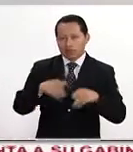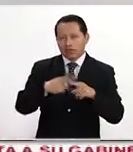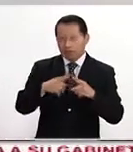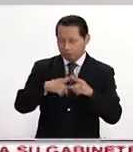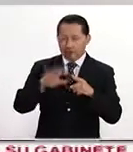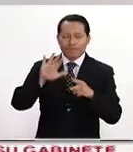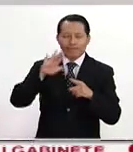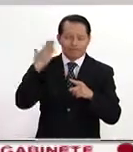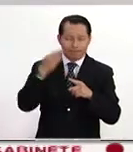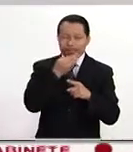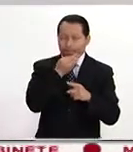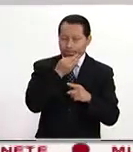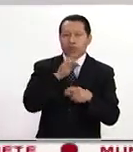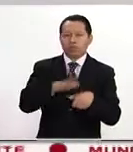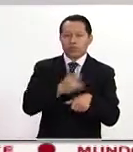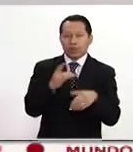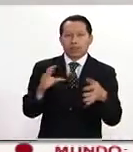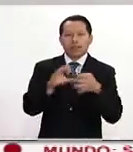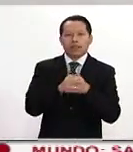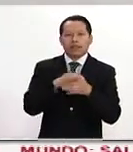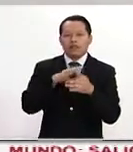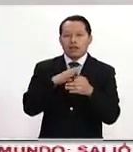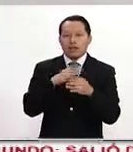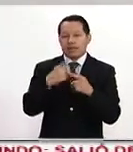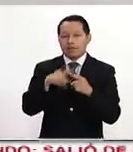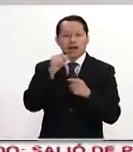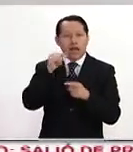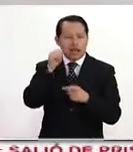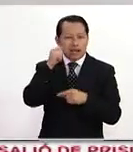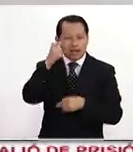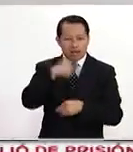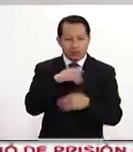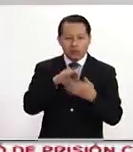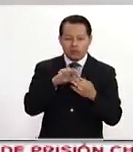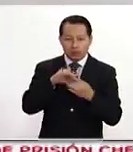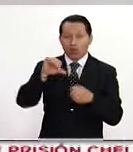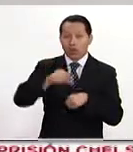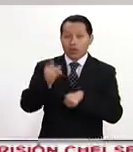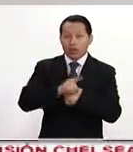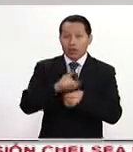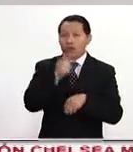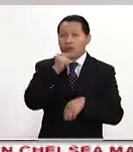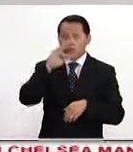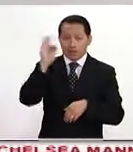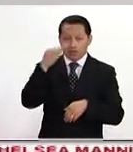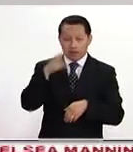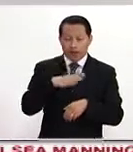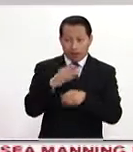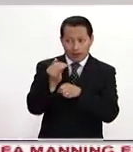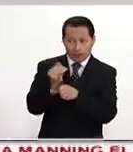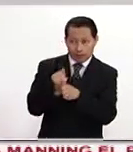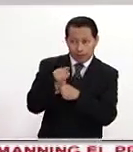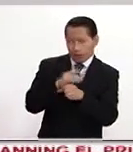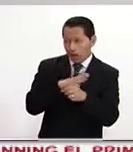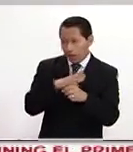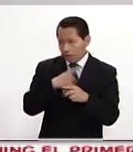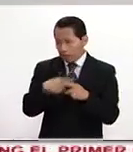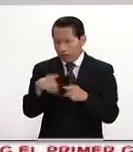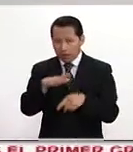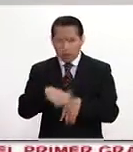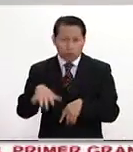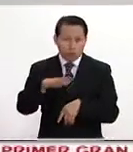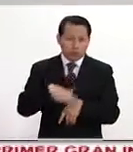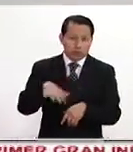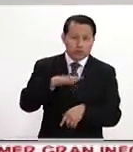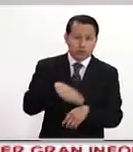acontecimientos vinculados a esta revelación de salir por la noche. Hoy ya la Policía Federal ha comenzado a hacer algunas búsquedas